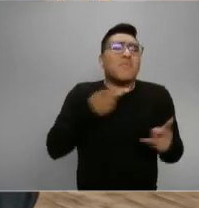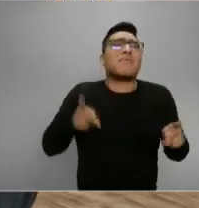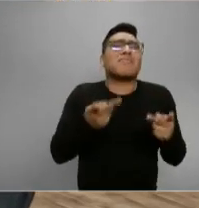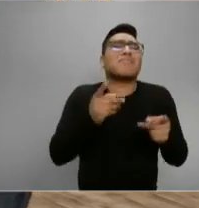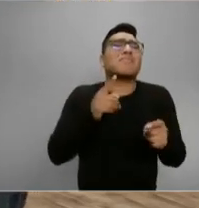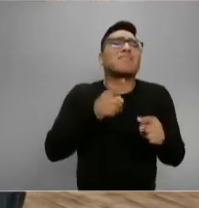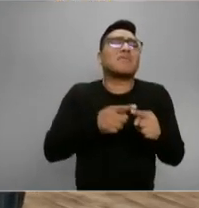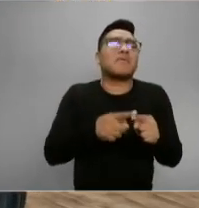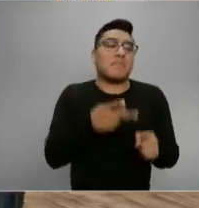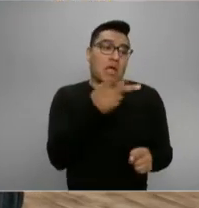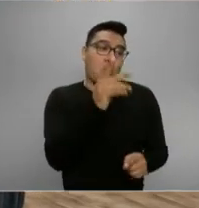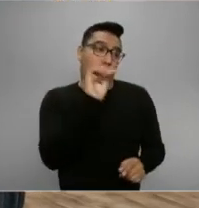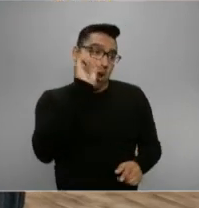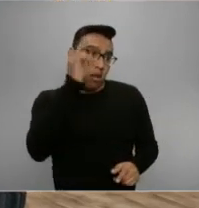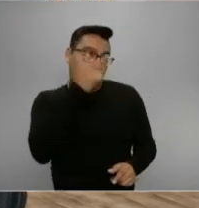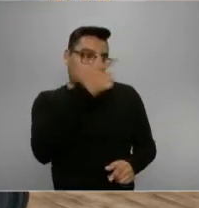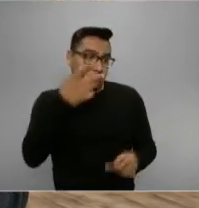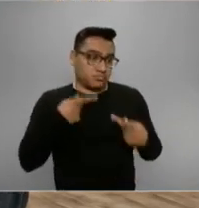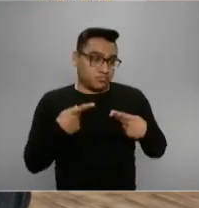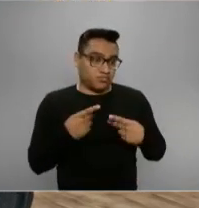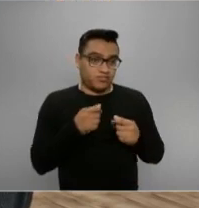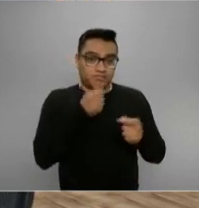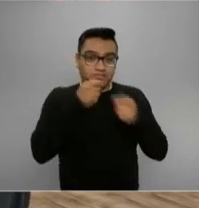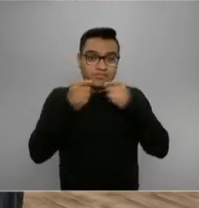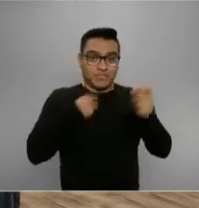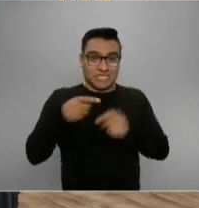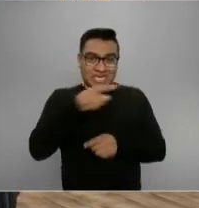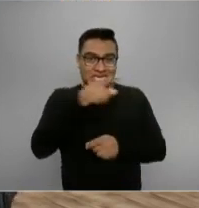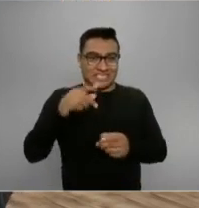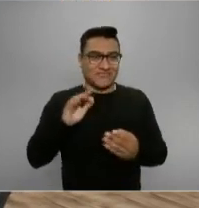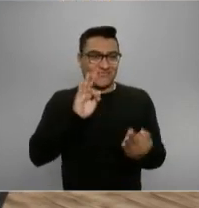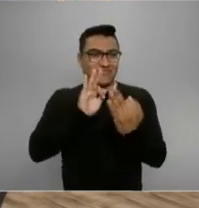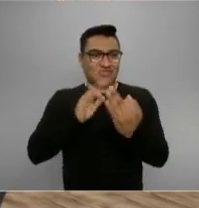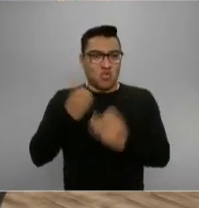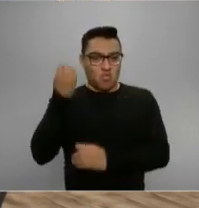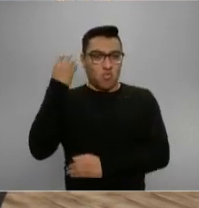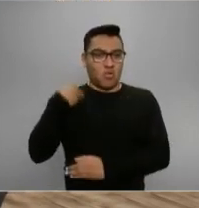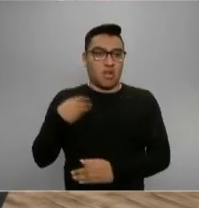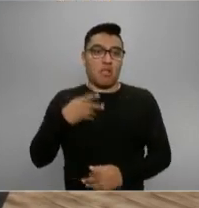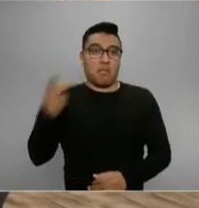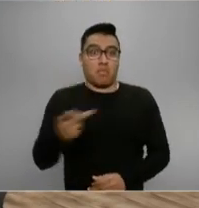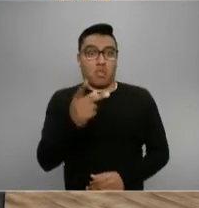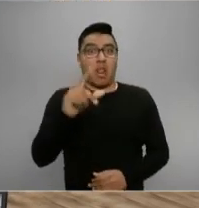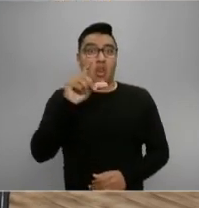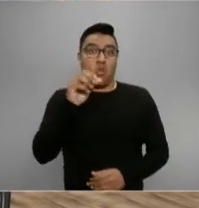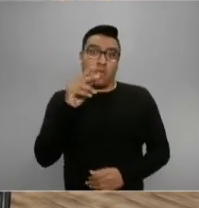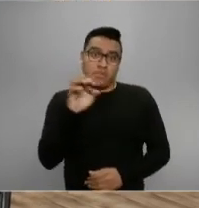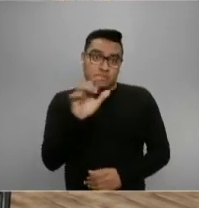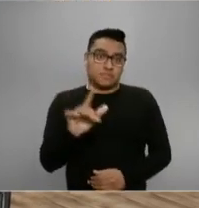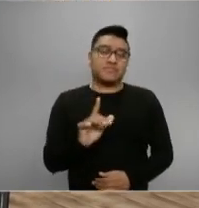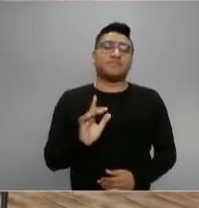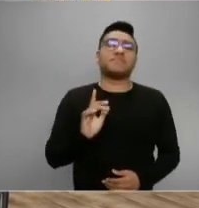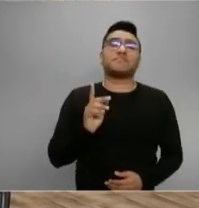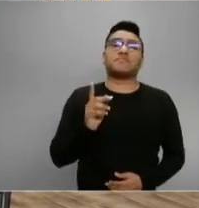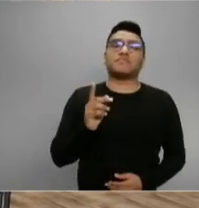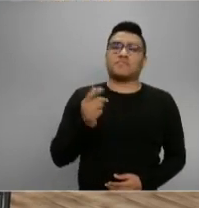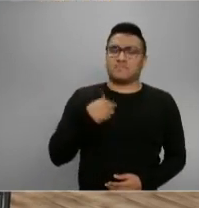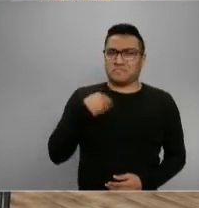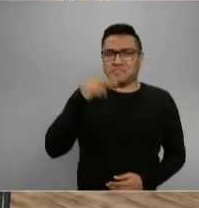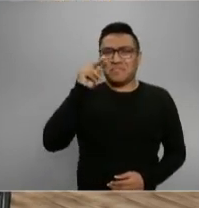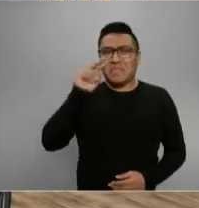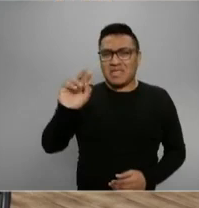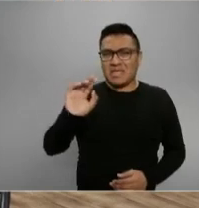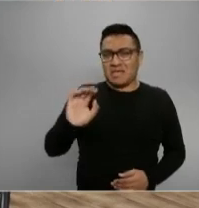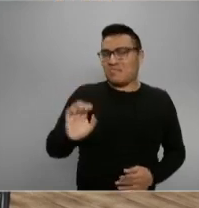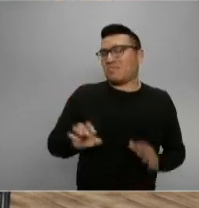que están en la conferencia de prensa le formule la pregunta a López-Gatell. Yo lo que a quien vi promocionando que ya vamos